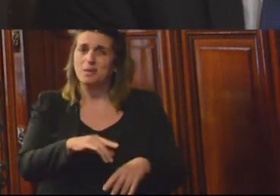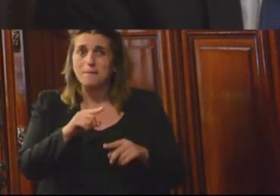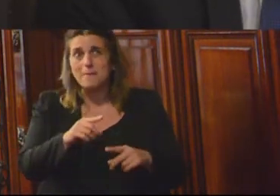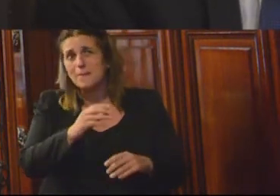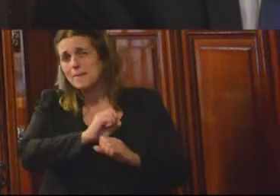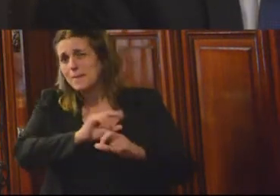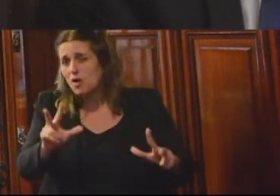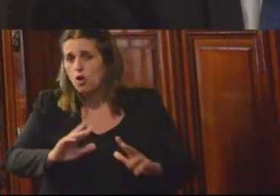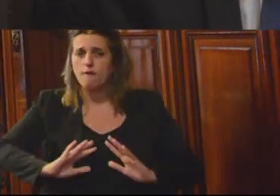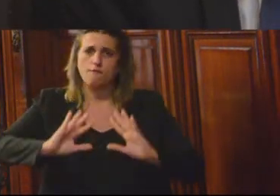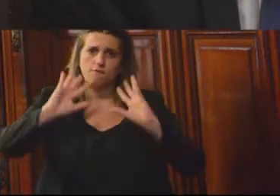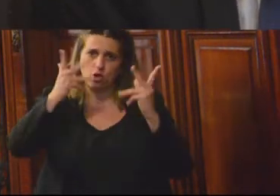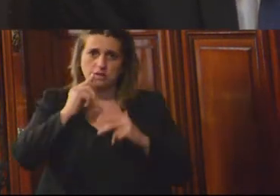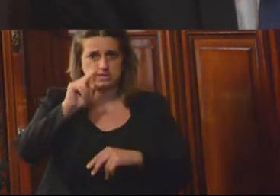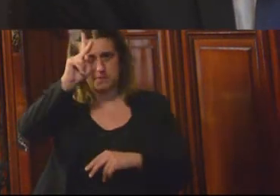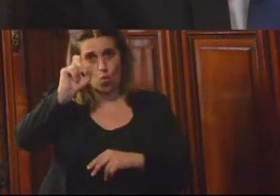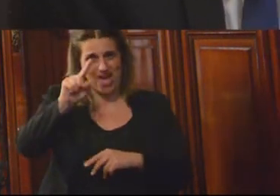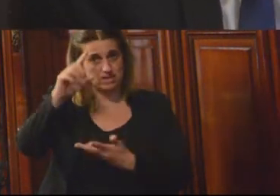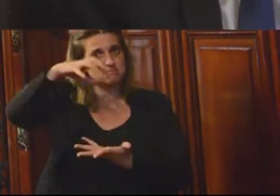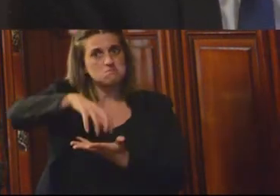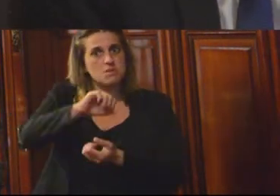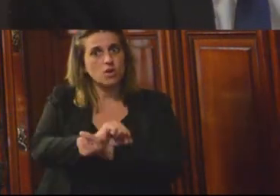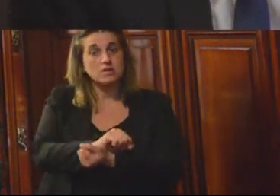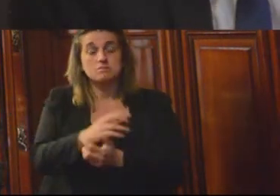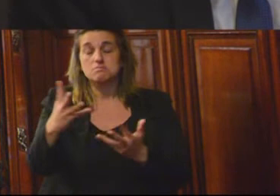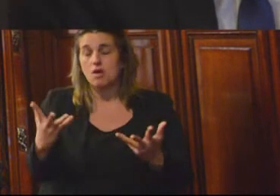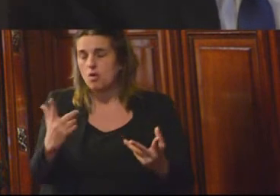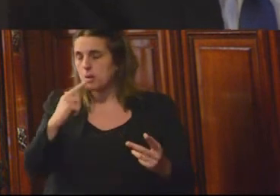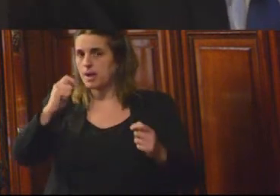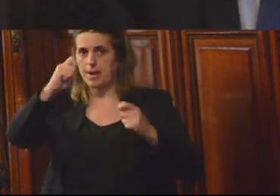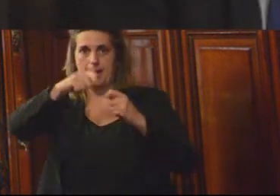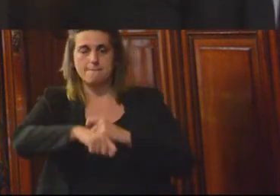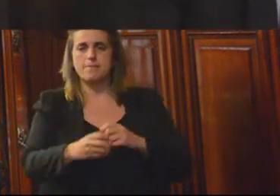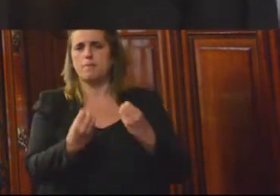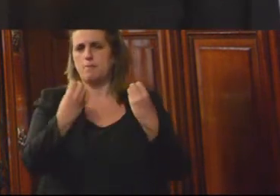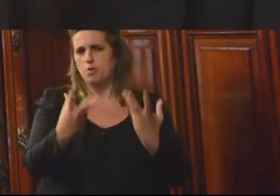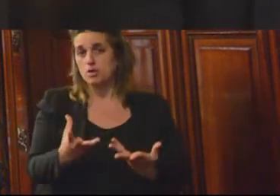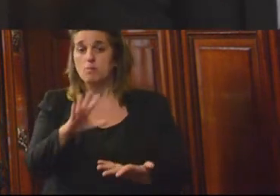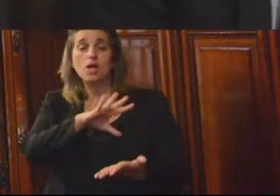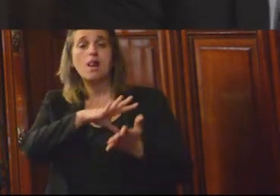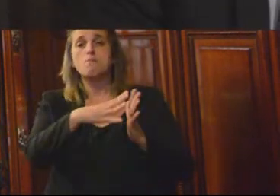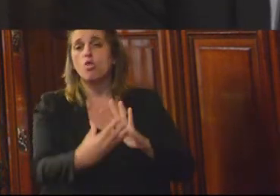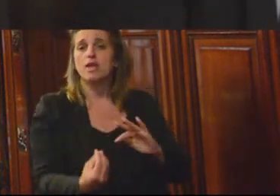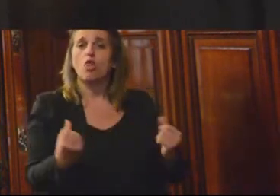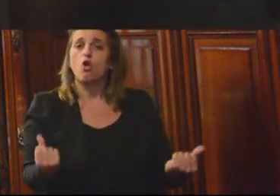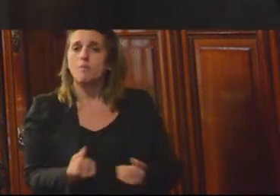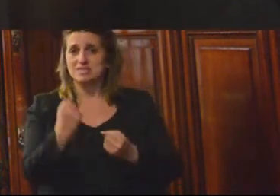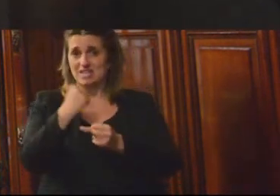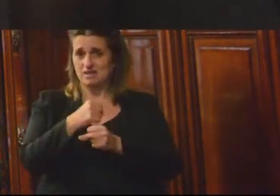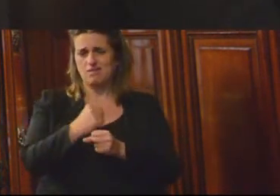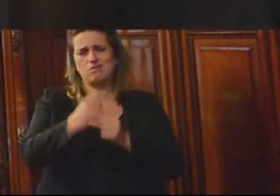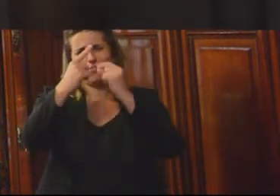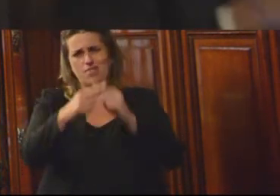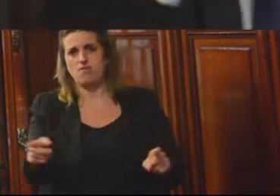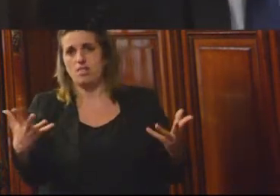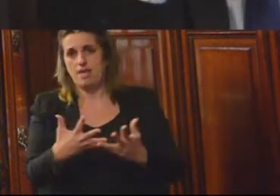altos de violencia dentro de las cárceles peruanas. Esto ha cambiado por completo a través de un cambio de paradigma de gestión y de la implementación realizada en el INPE en el